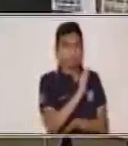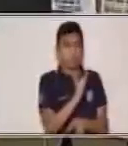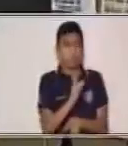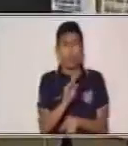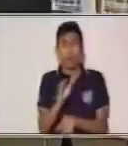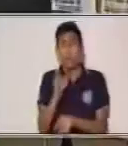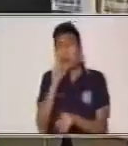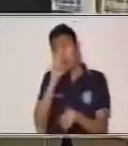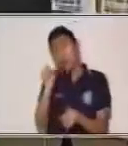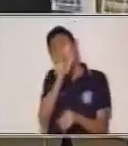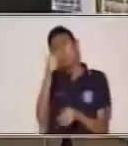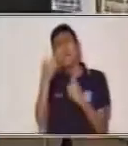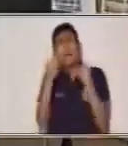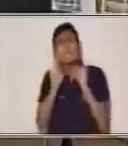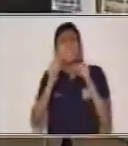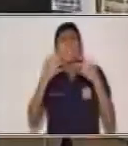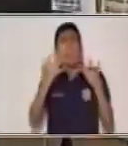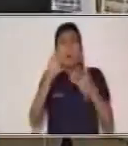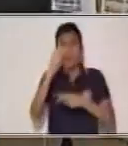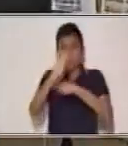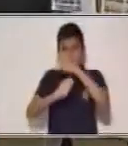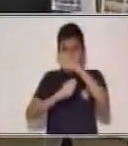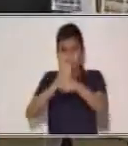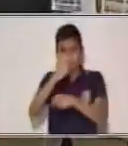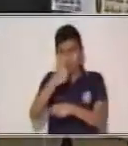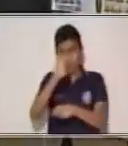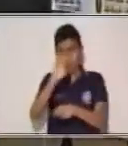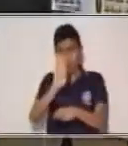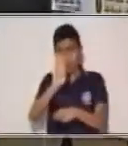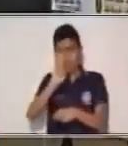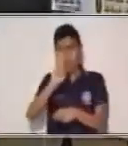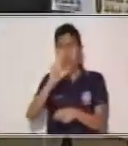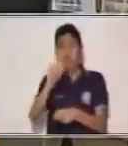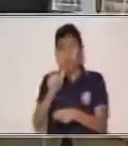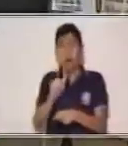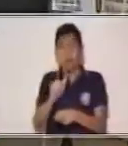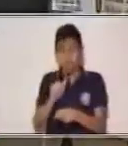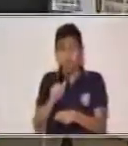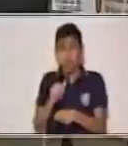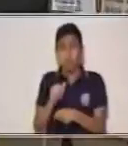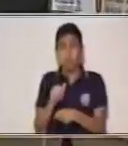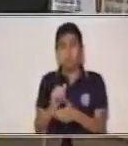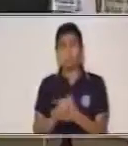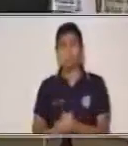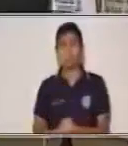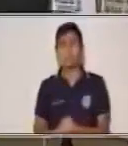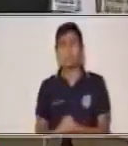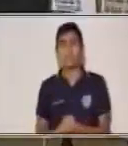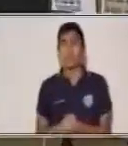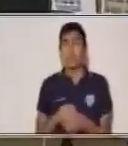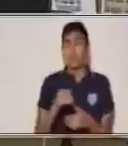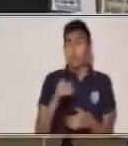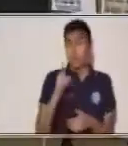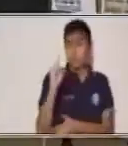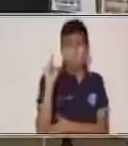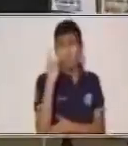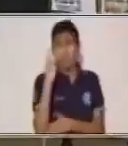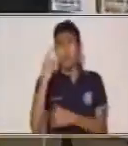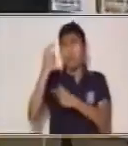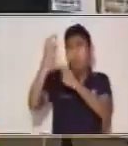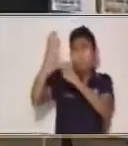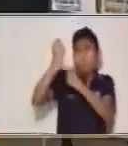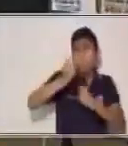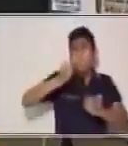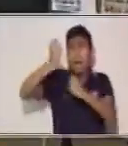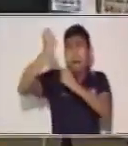Y tomando como base la imagen del barrilete, vas a escribir un cuento y una fábula. Dirás, ah,